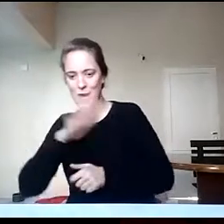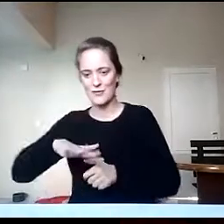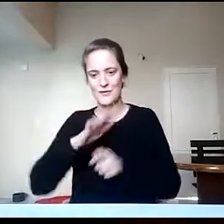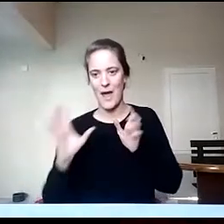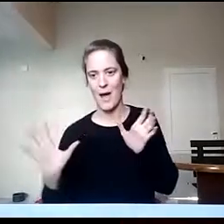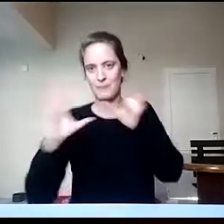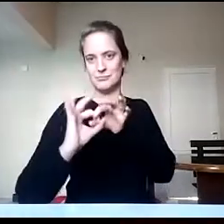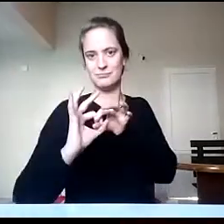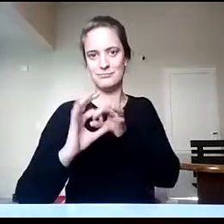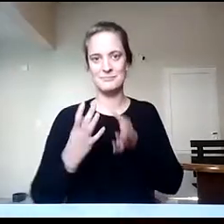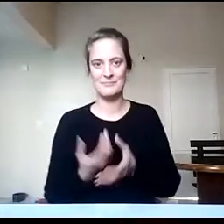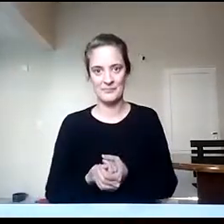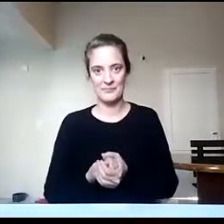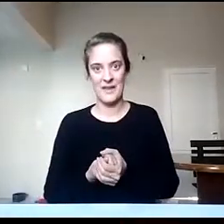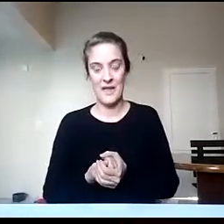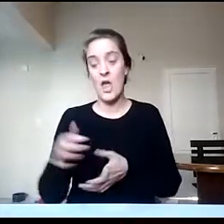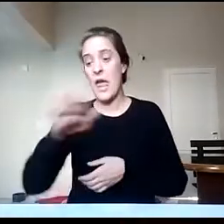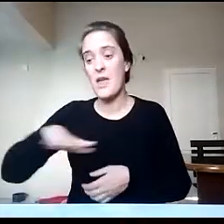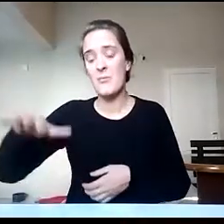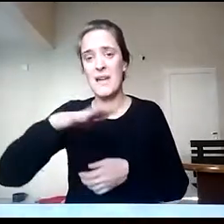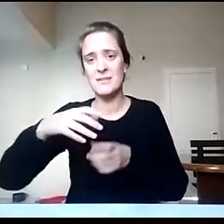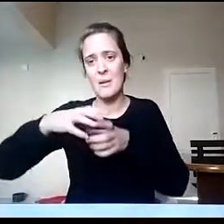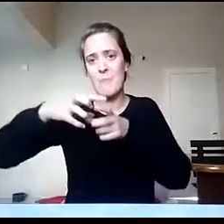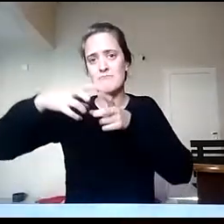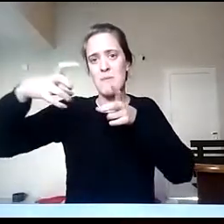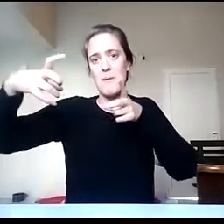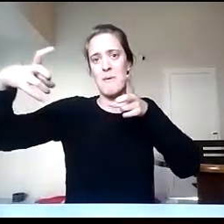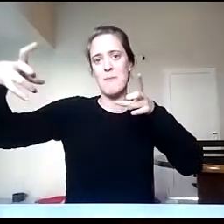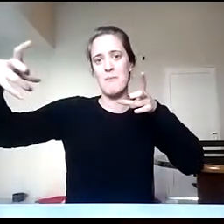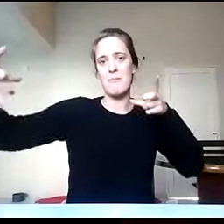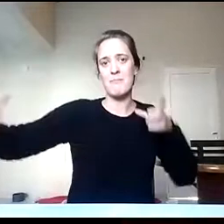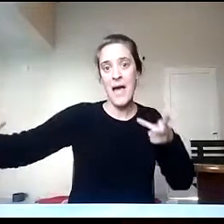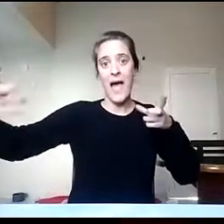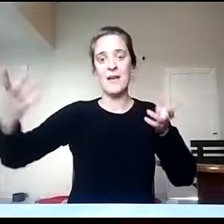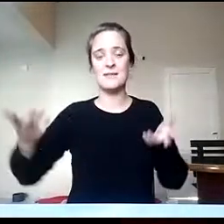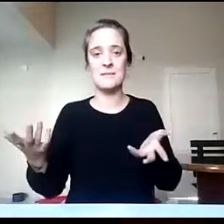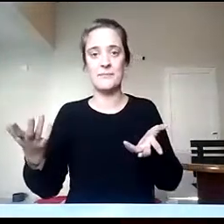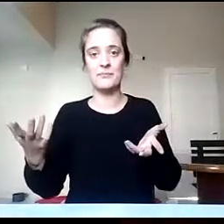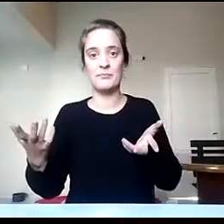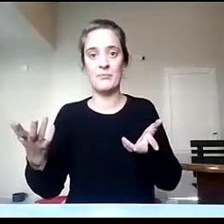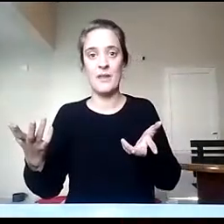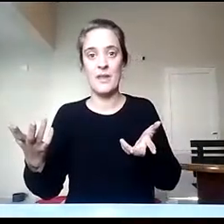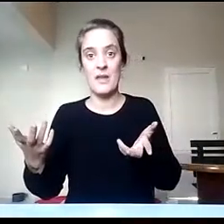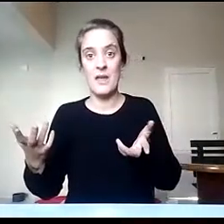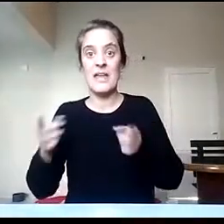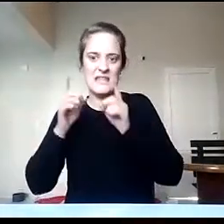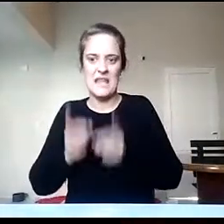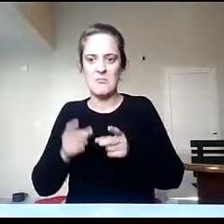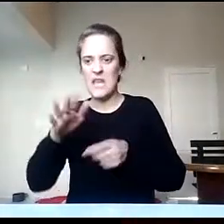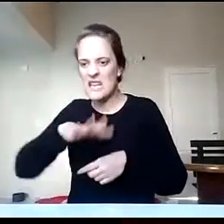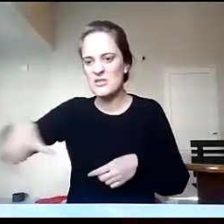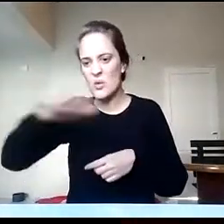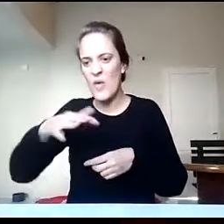son mayores o que es momento de que empecemos a revisar el ordenamiento territorial en diferentes